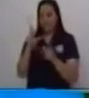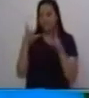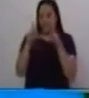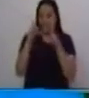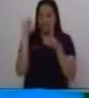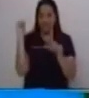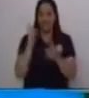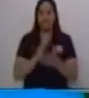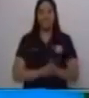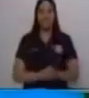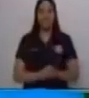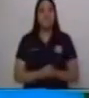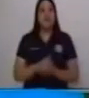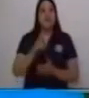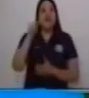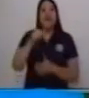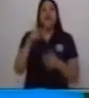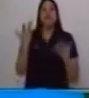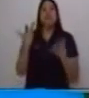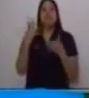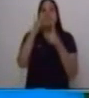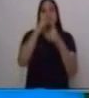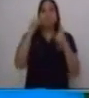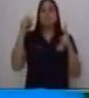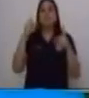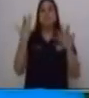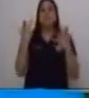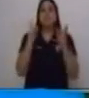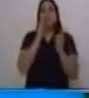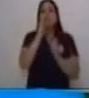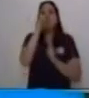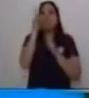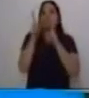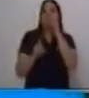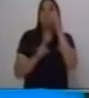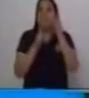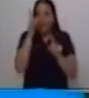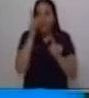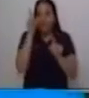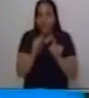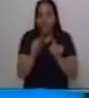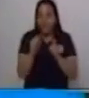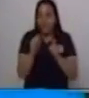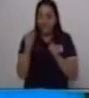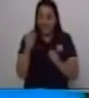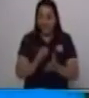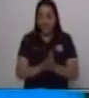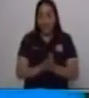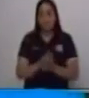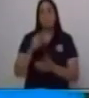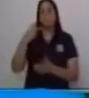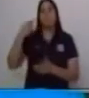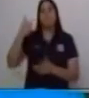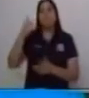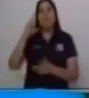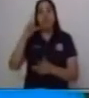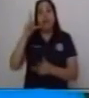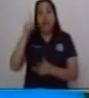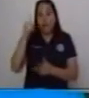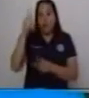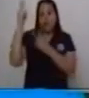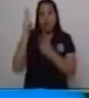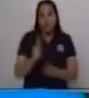y esta es una oración interrogativa Carla viene temprano